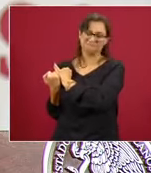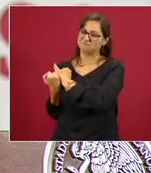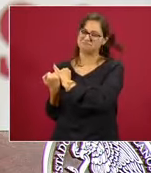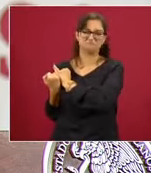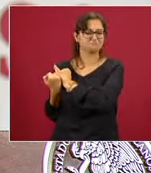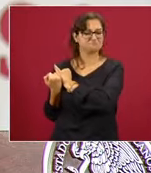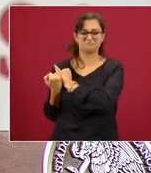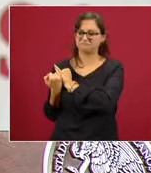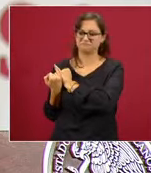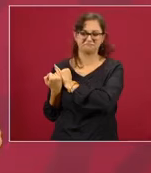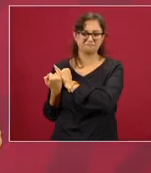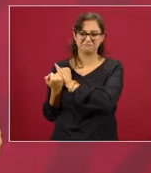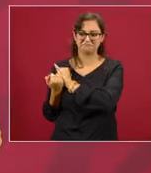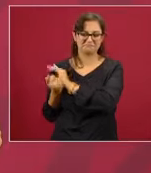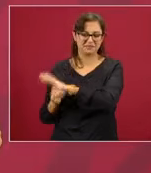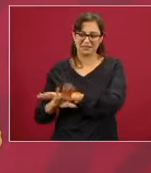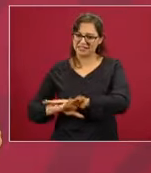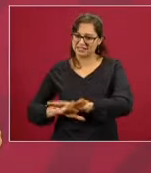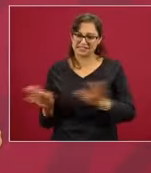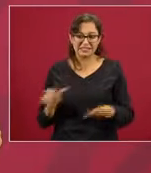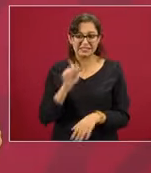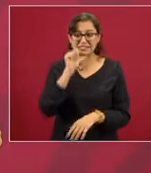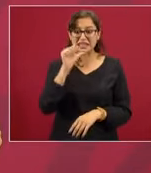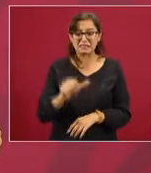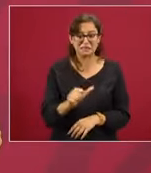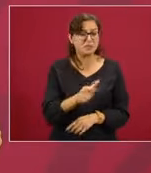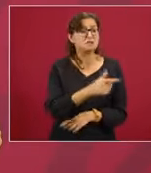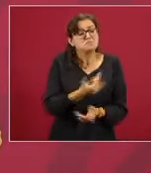ha originado de reacción